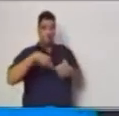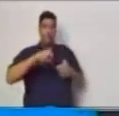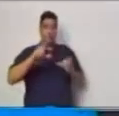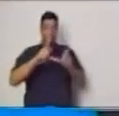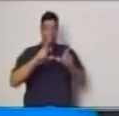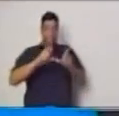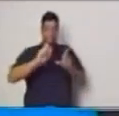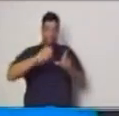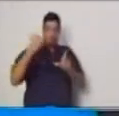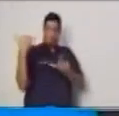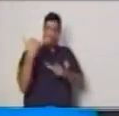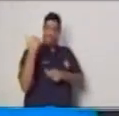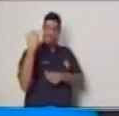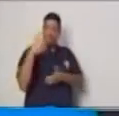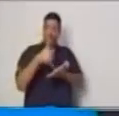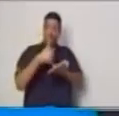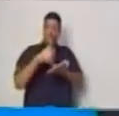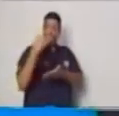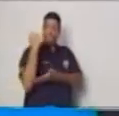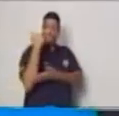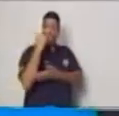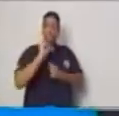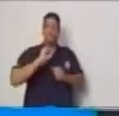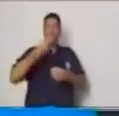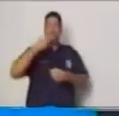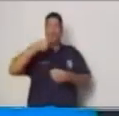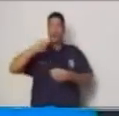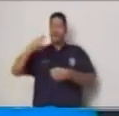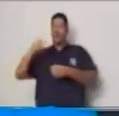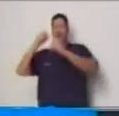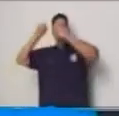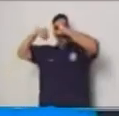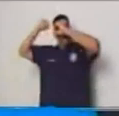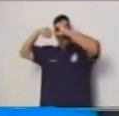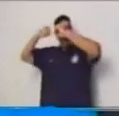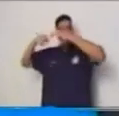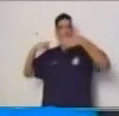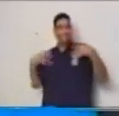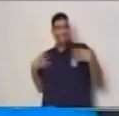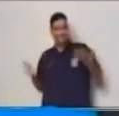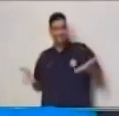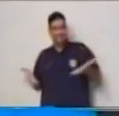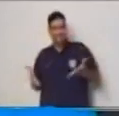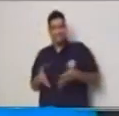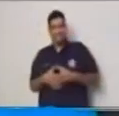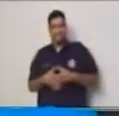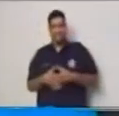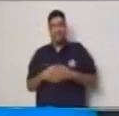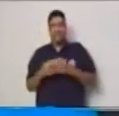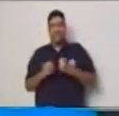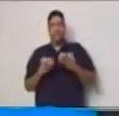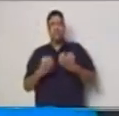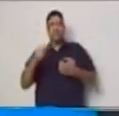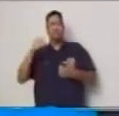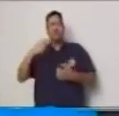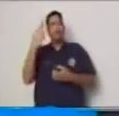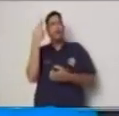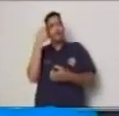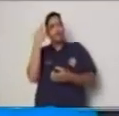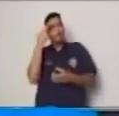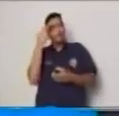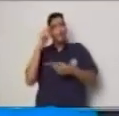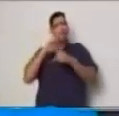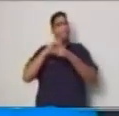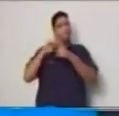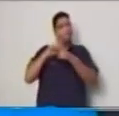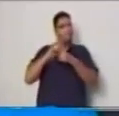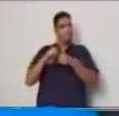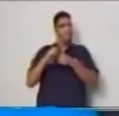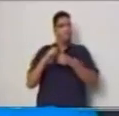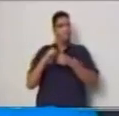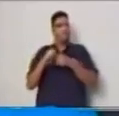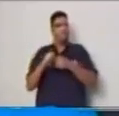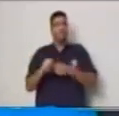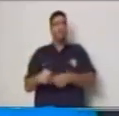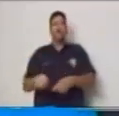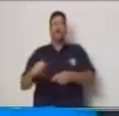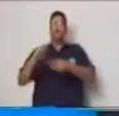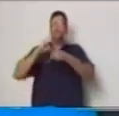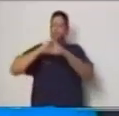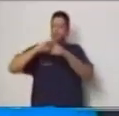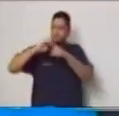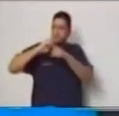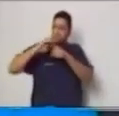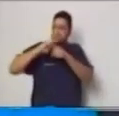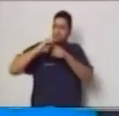y ahora llega el momento de poder recordar y aplicar apliquémonos por favor